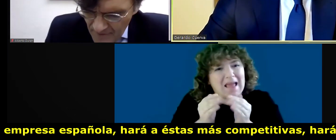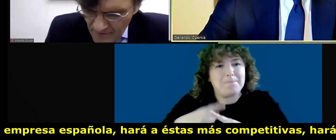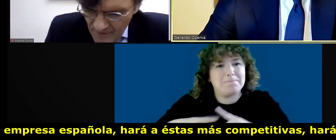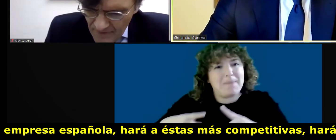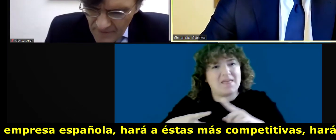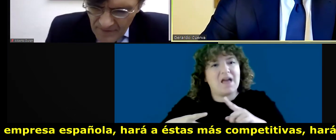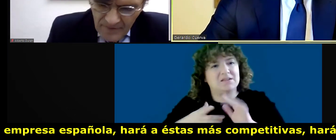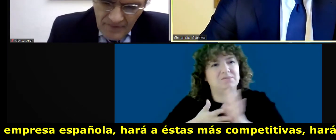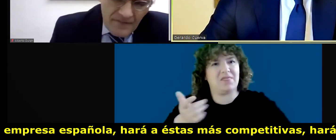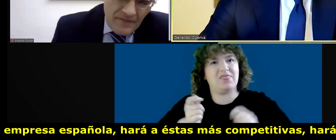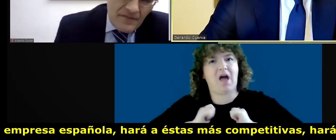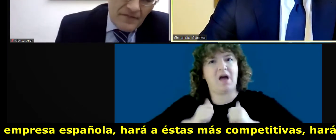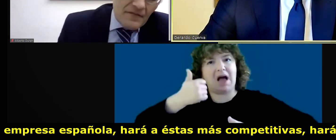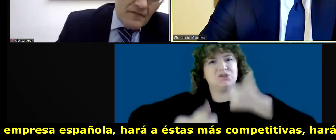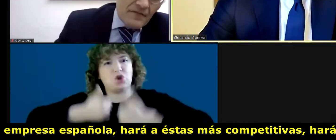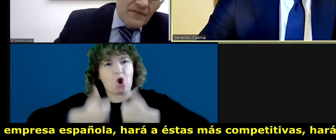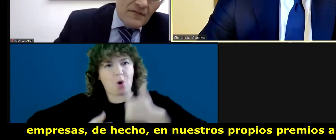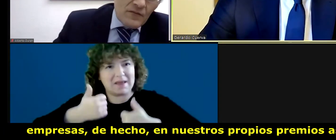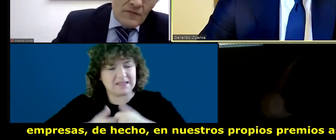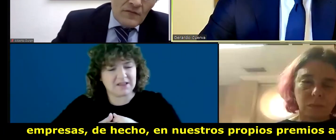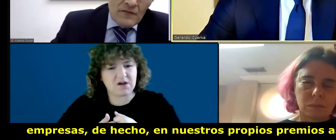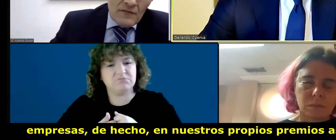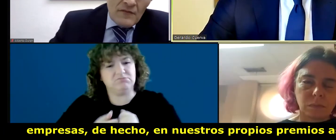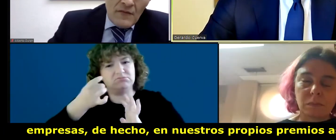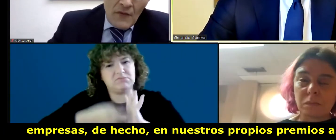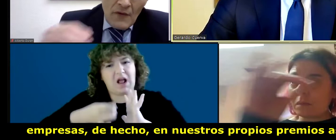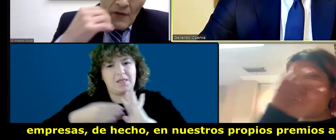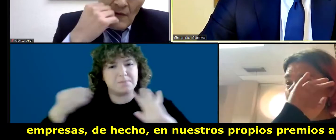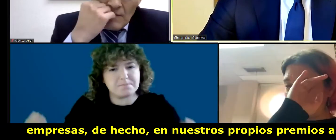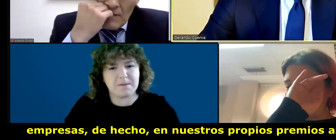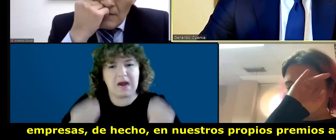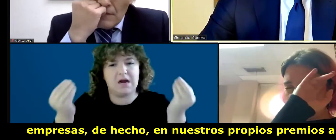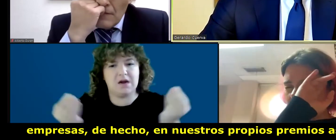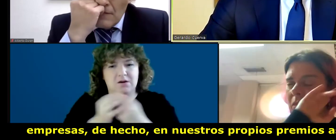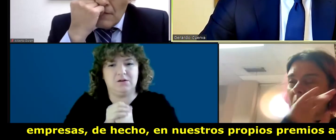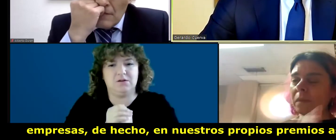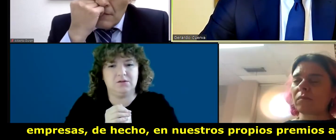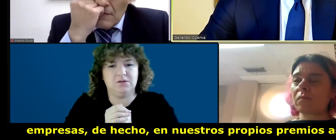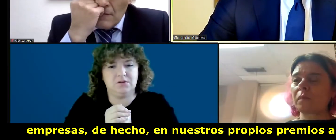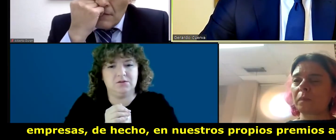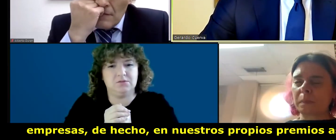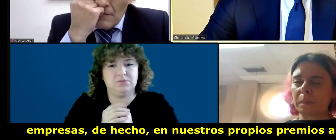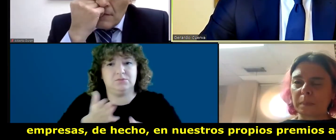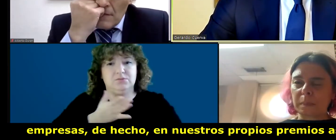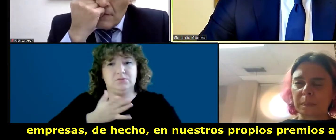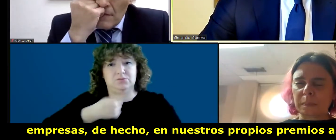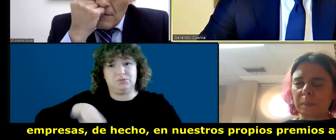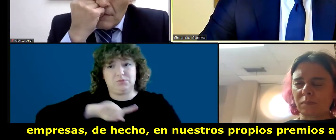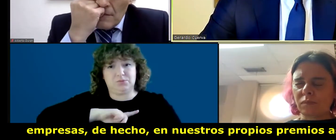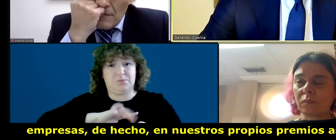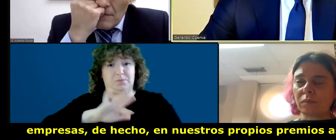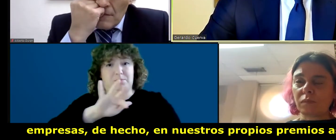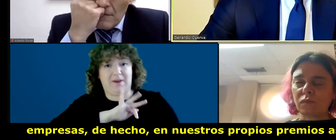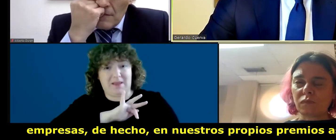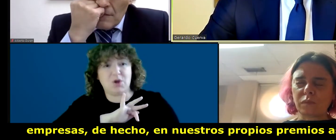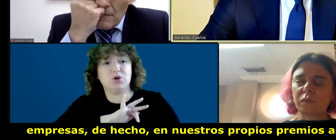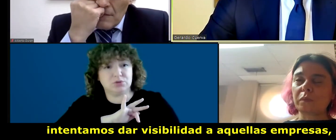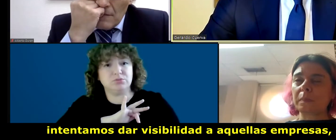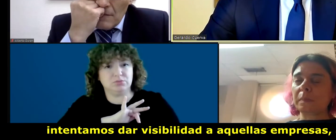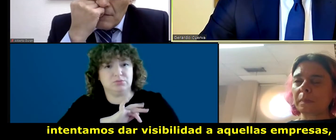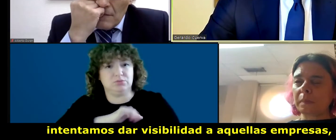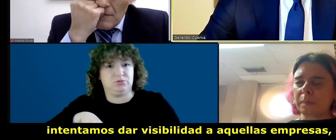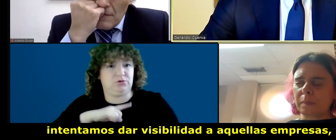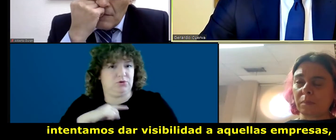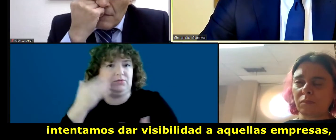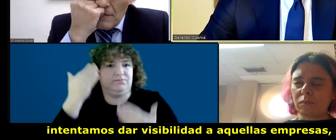competitivas, hará estas mejores empresas. De hecho, en nuestros propios premios así lo hacemos.